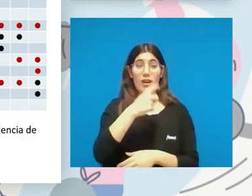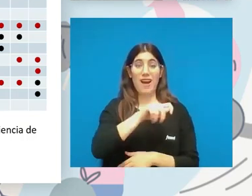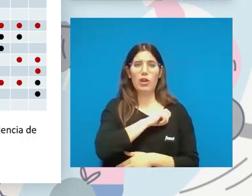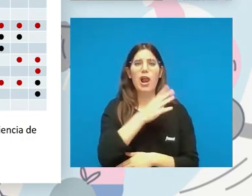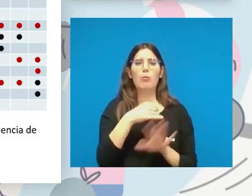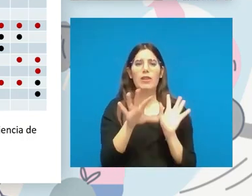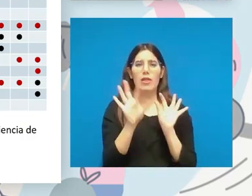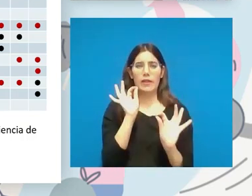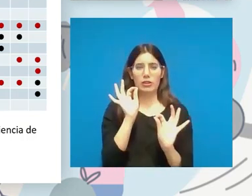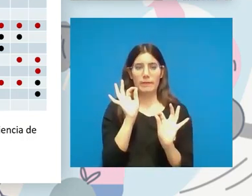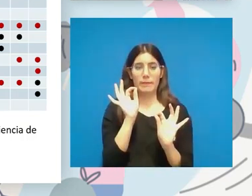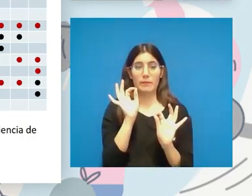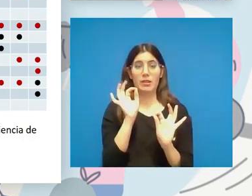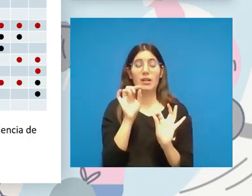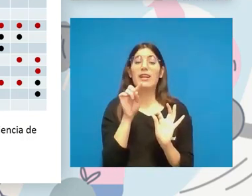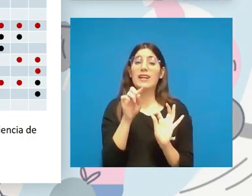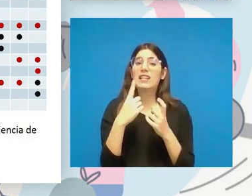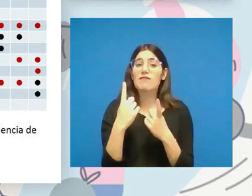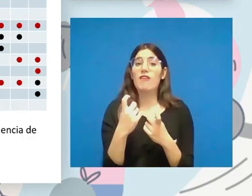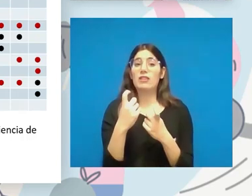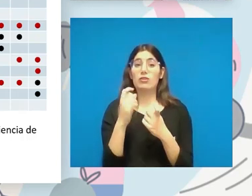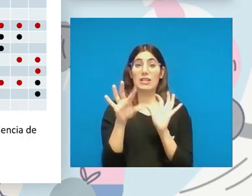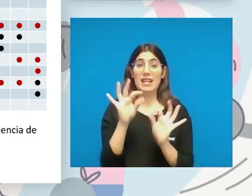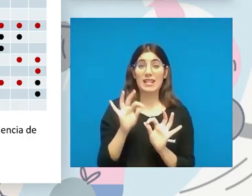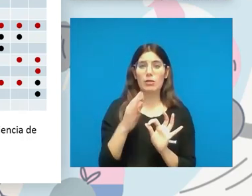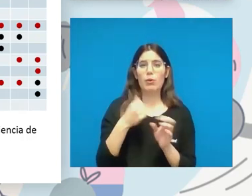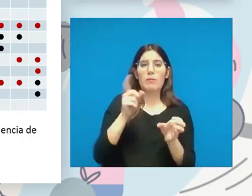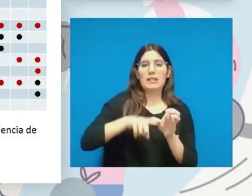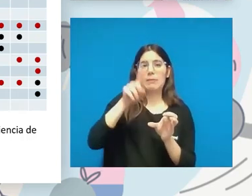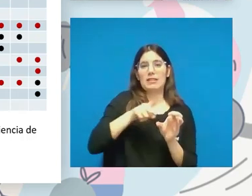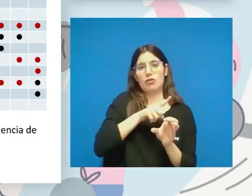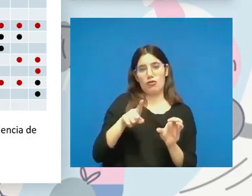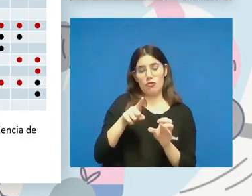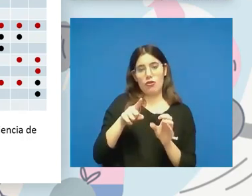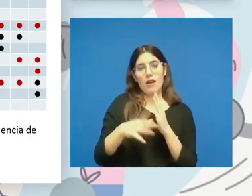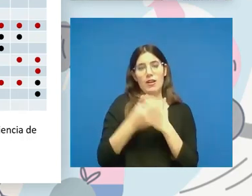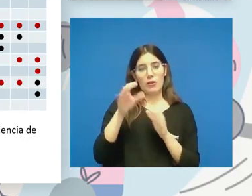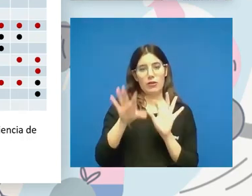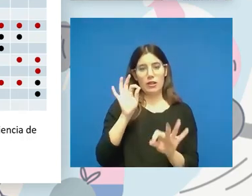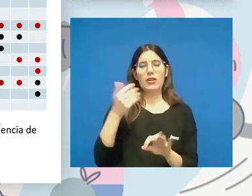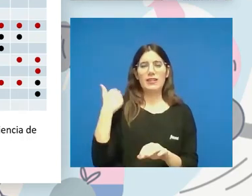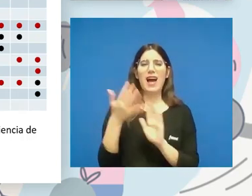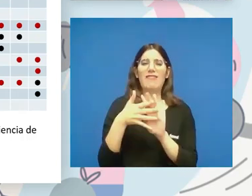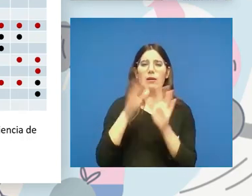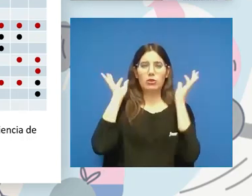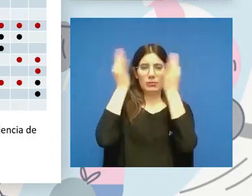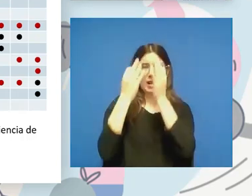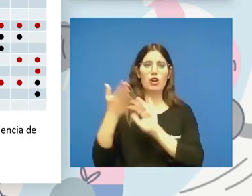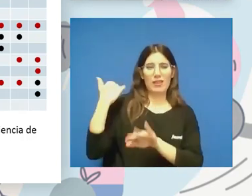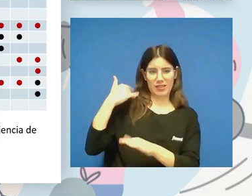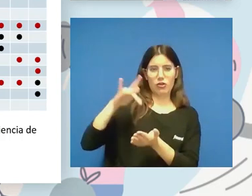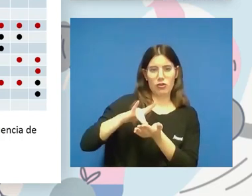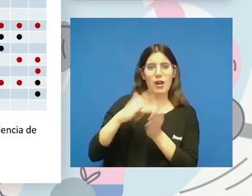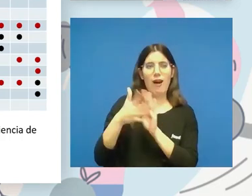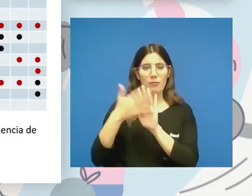cuáles de esas deficiencias elegibles pueden participar o no. Esto es algo que hablamos ya en el anterior seminario y hablamos porque